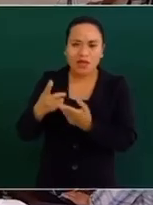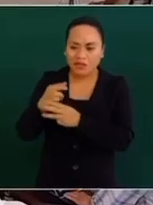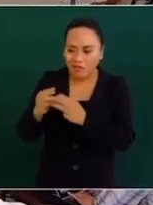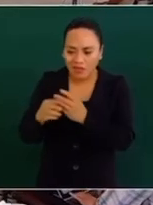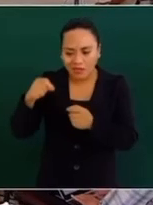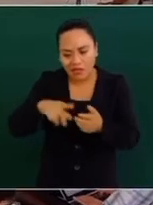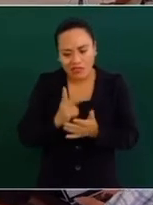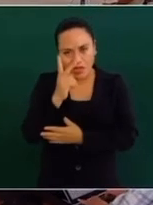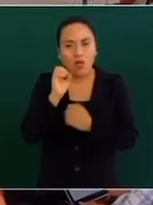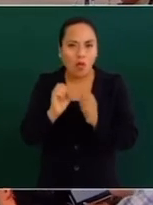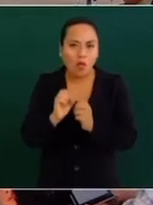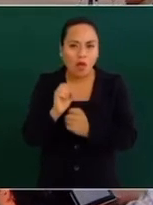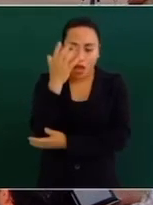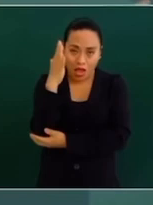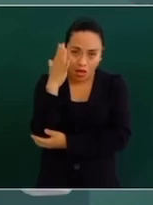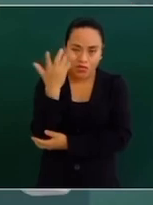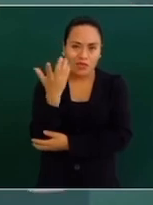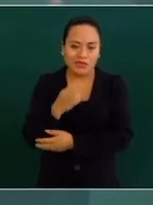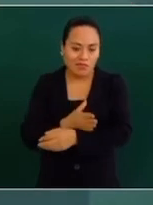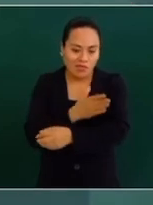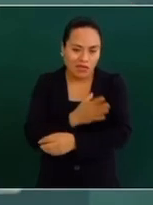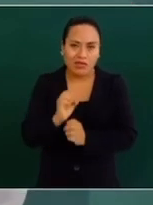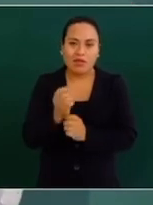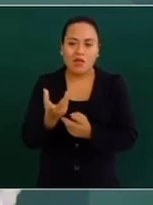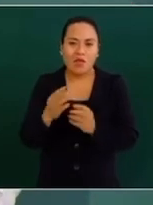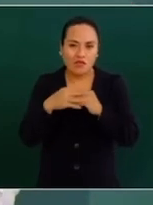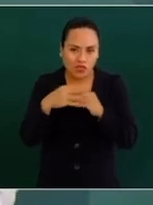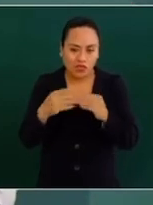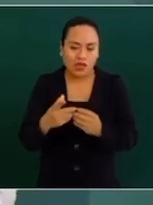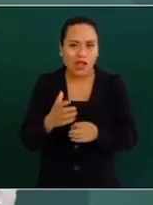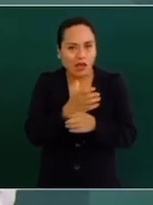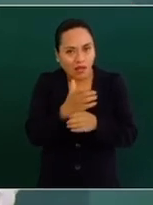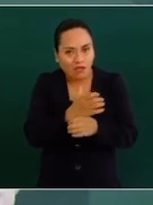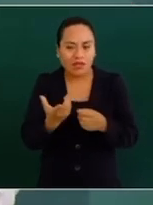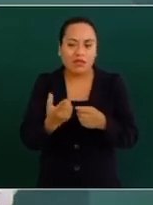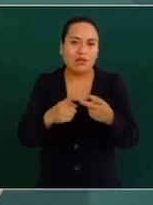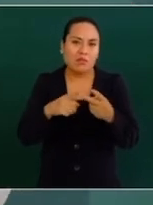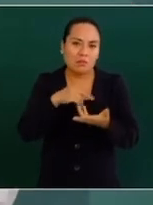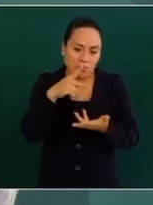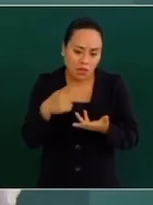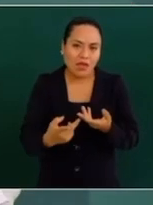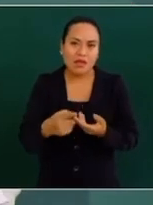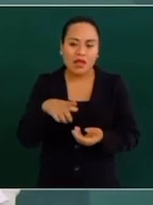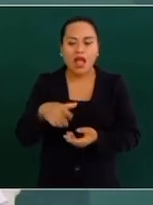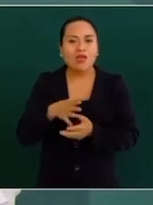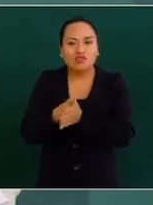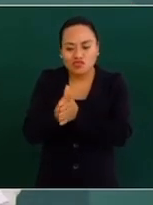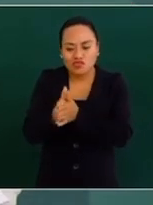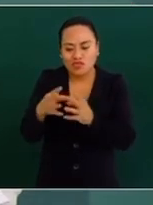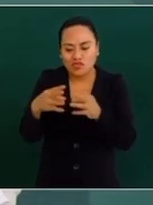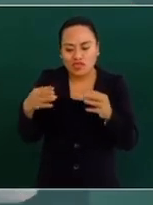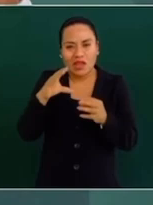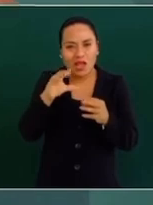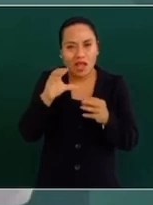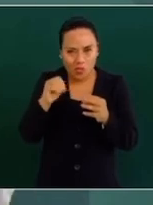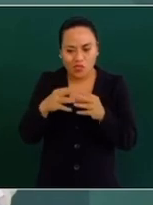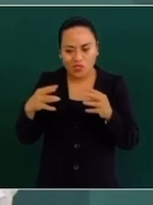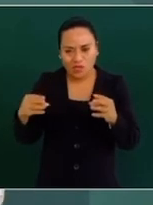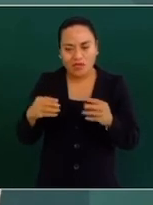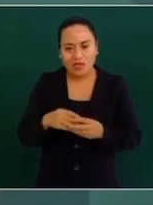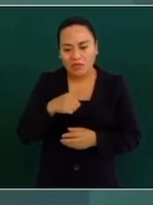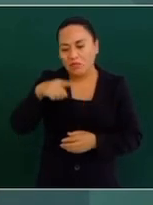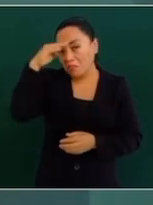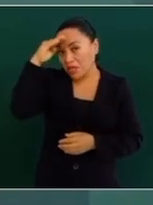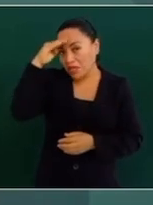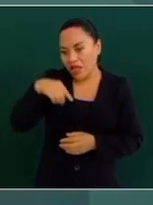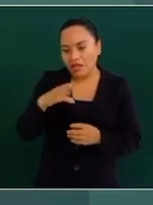... frutales o maderables. El café, la papaya, hay que hay cacao, fíjense. Porque se piensa